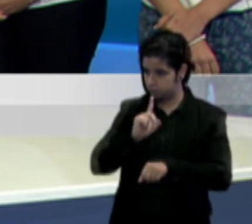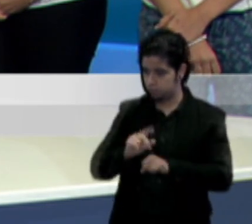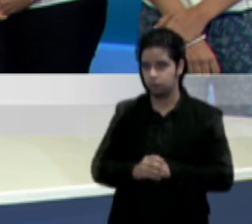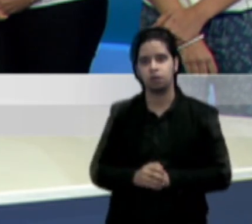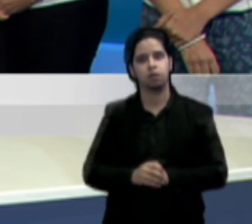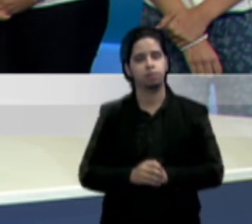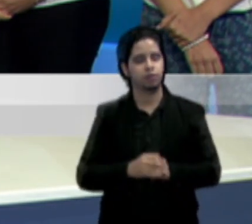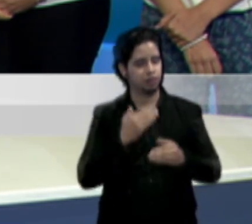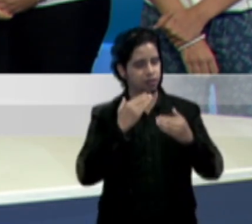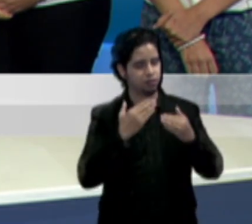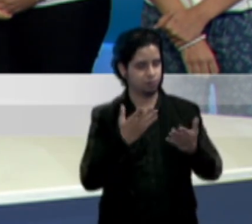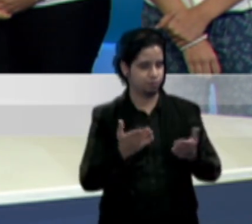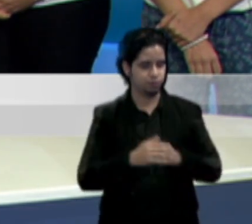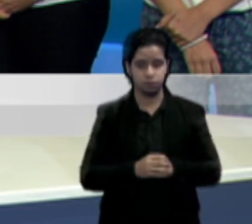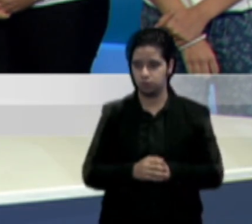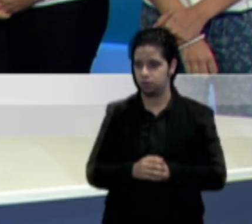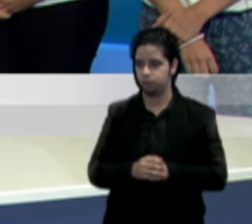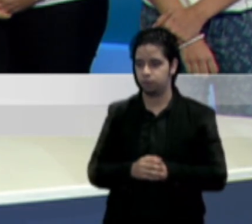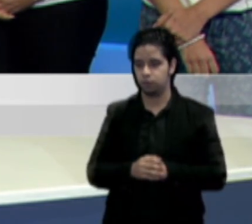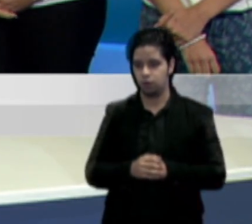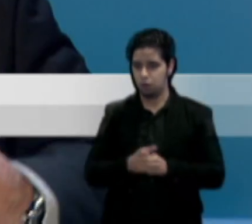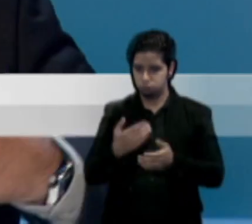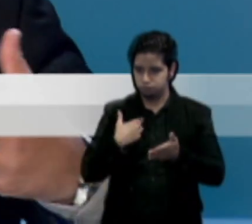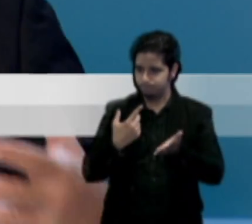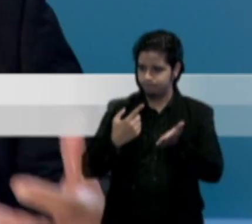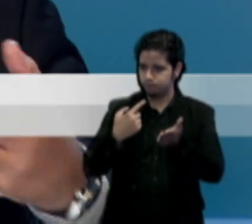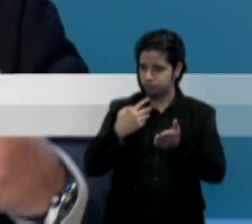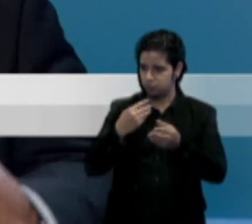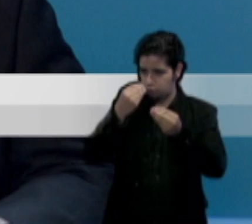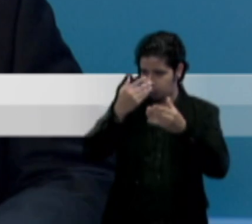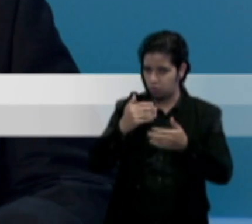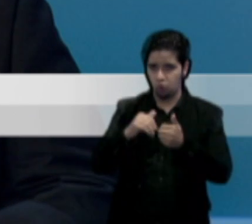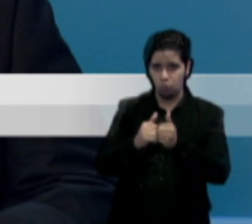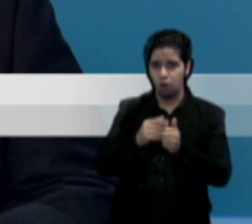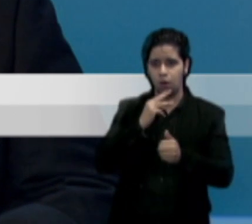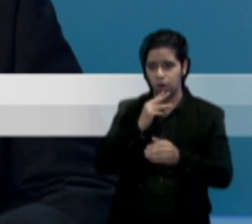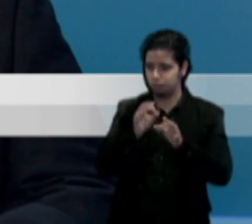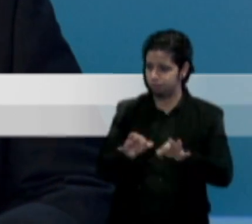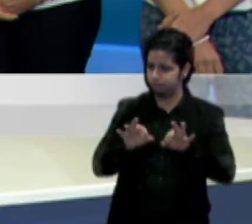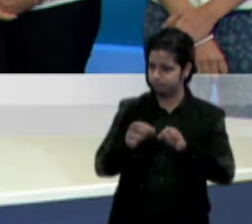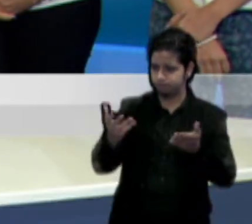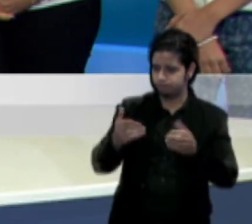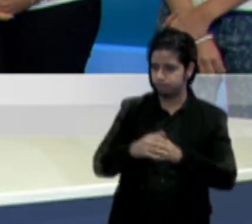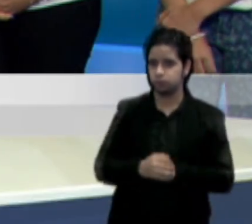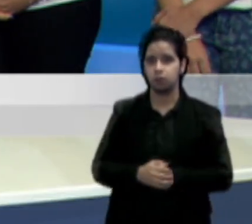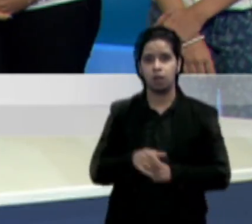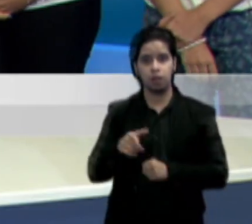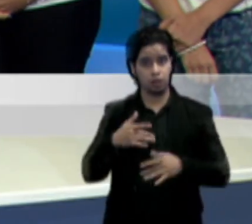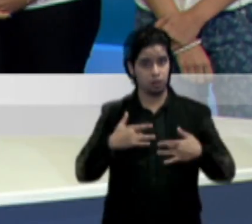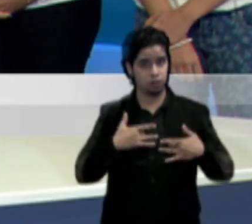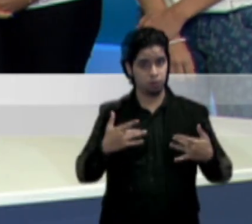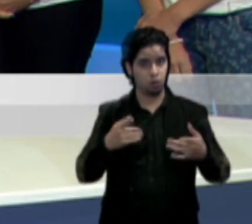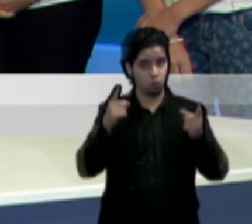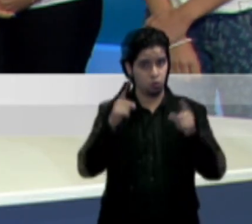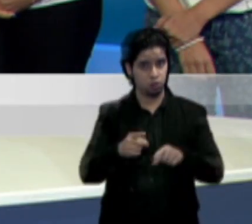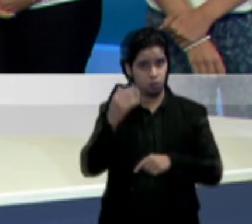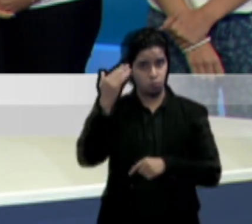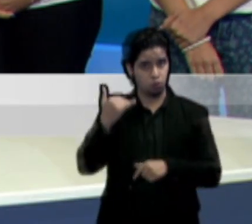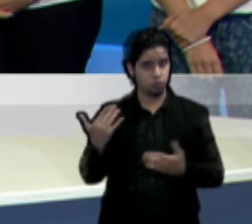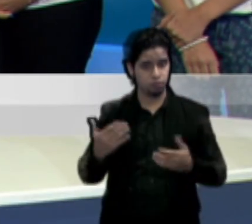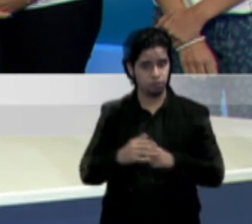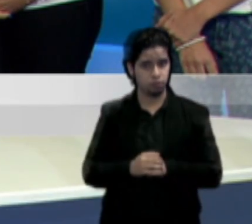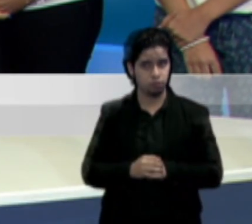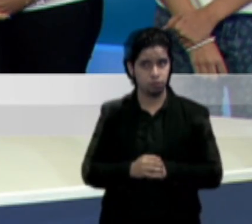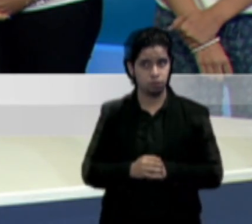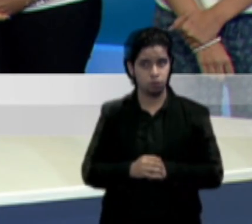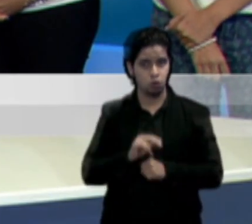muchísimas gracias. Gracias por estar acá. Háblanos un poco sobre esto, el agua que es tan vital y tan importante. Bueno, esta actividad se lleva a cabo ya que nosotros queremos